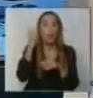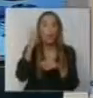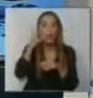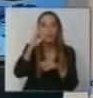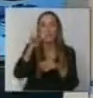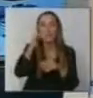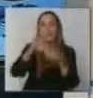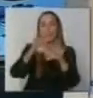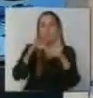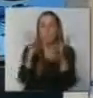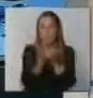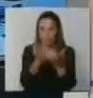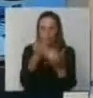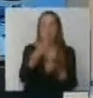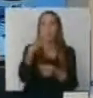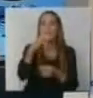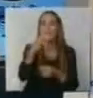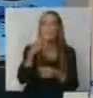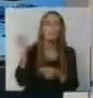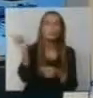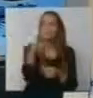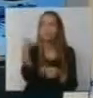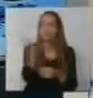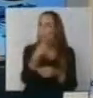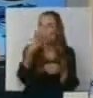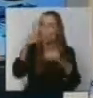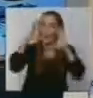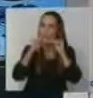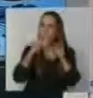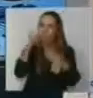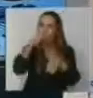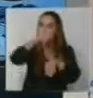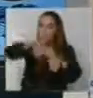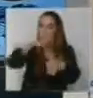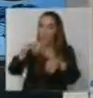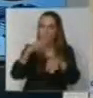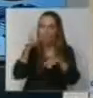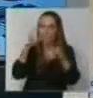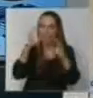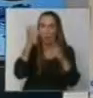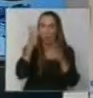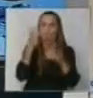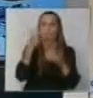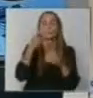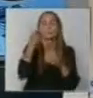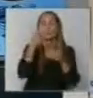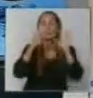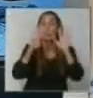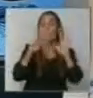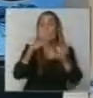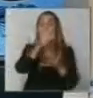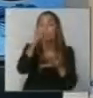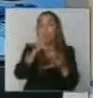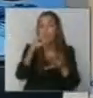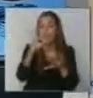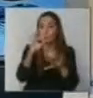2009 a apagar. Durante una hora a la luz, esto va a ser el 29 de marzo, a las 20.30. Y la consigna de